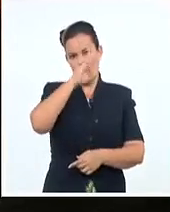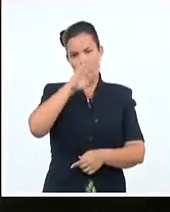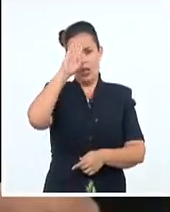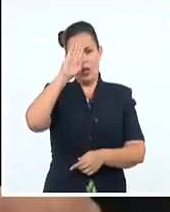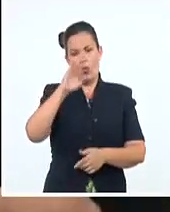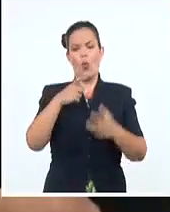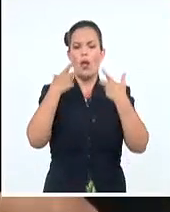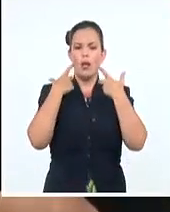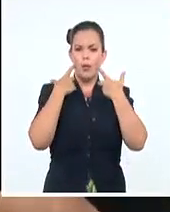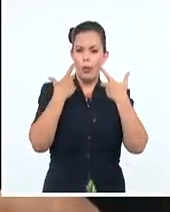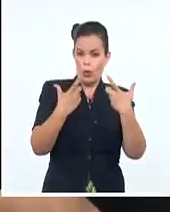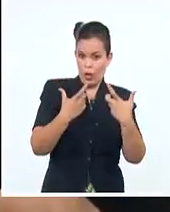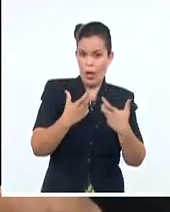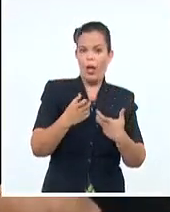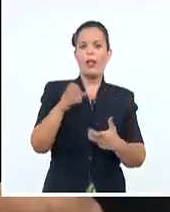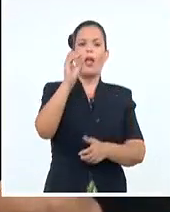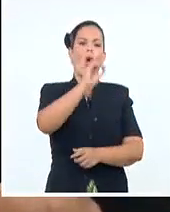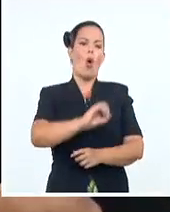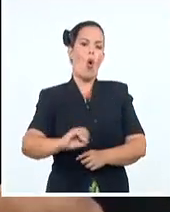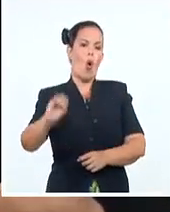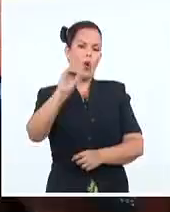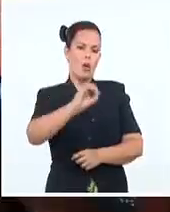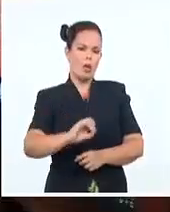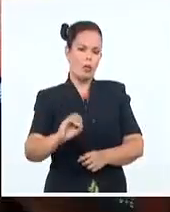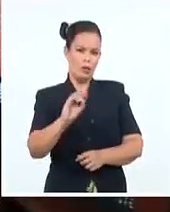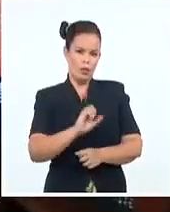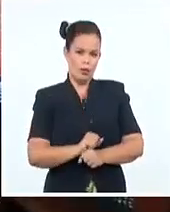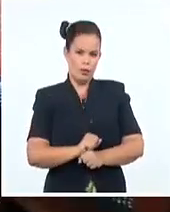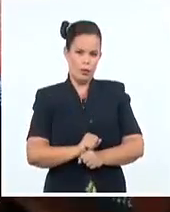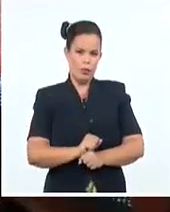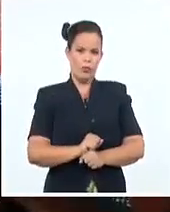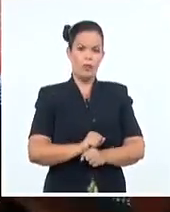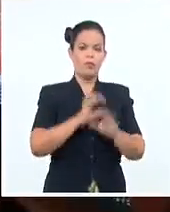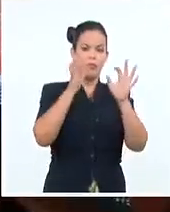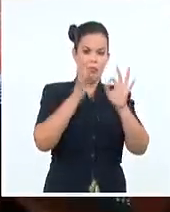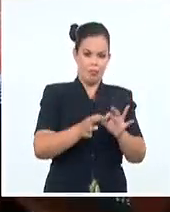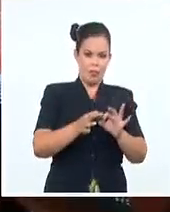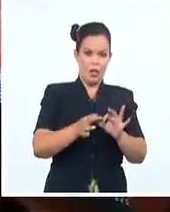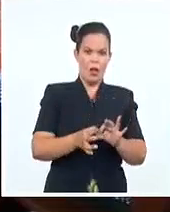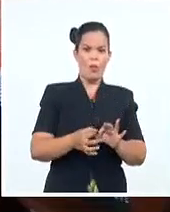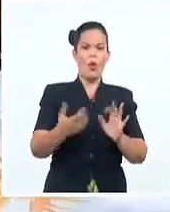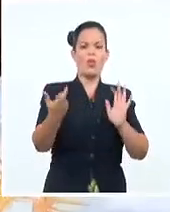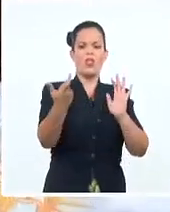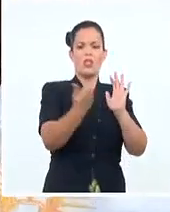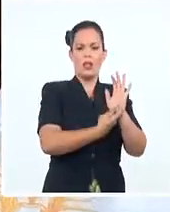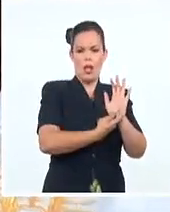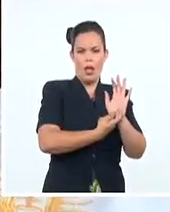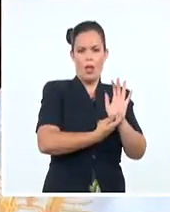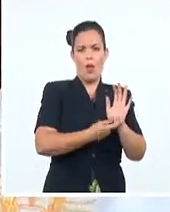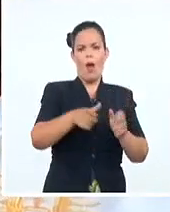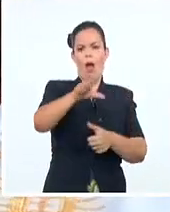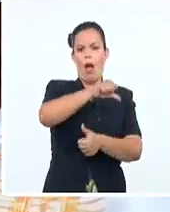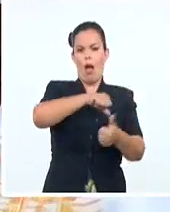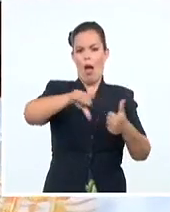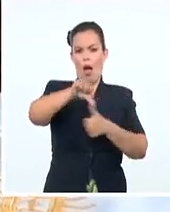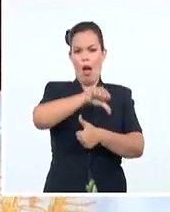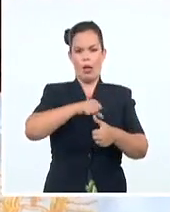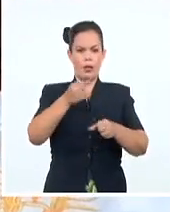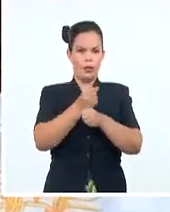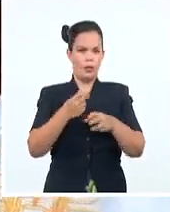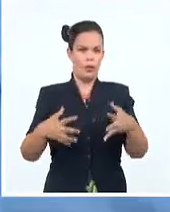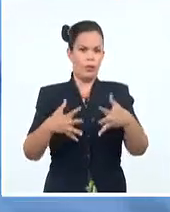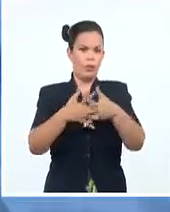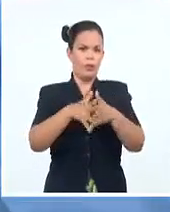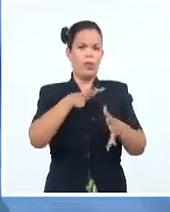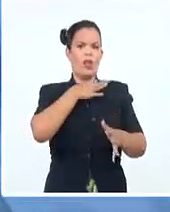intensa en esta urbe oriental. El sello editorial del Caribe presentó un nuevo ejemplar en colaboración con la EGREM y la Universidad